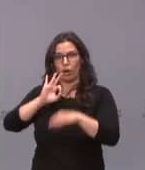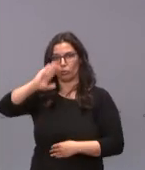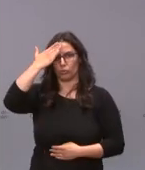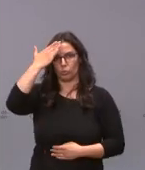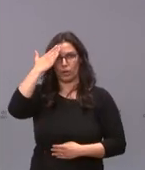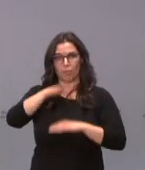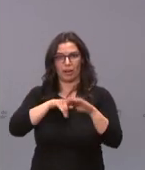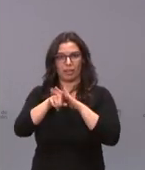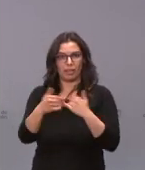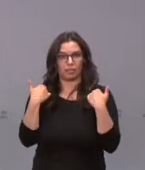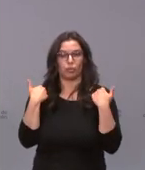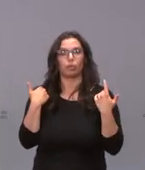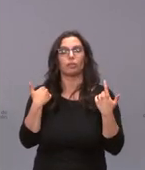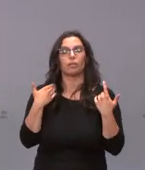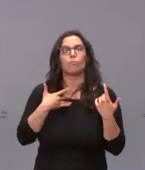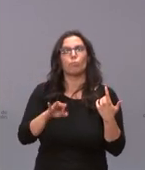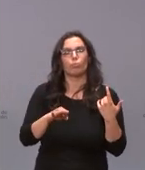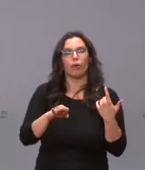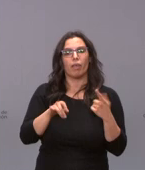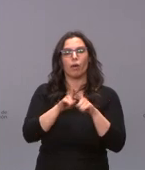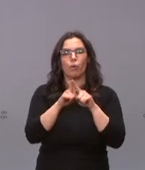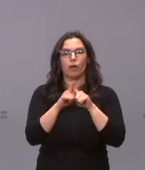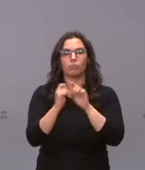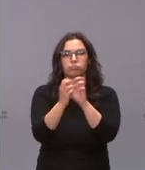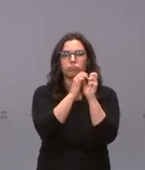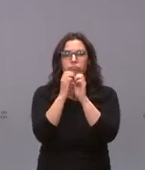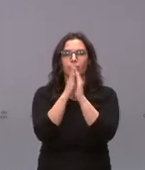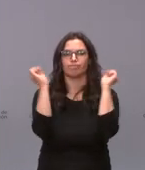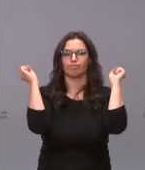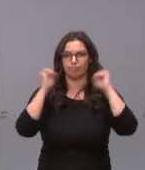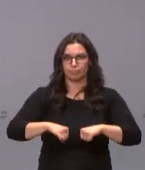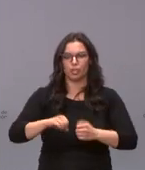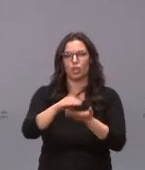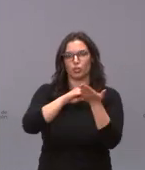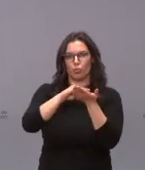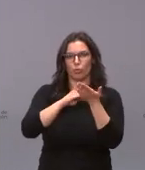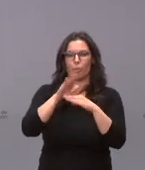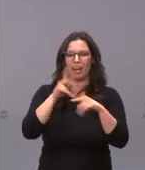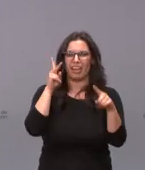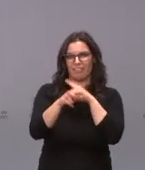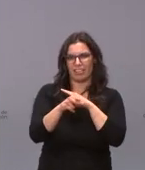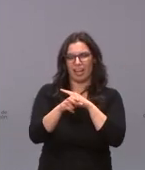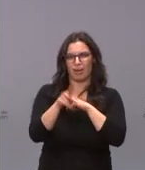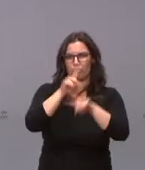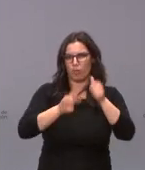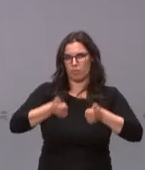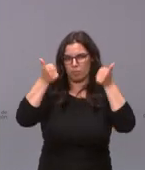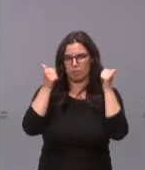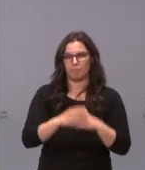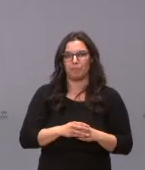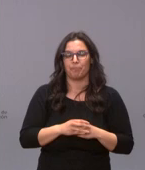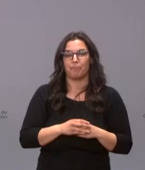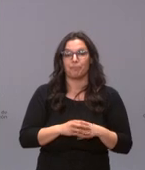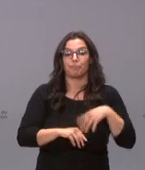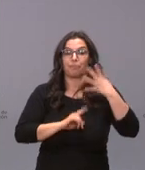de gestión para poder consensuar una solución entre las partes que pueda evitar mayores dificultades jurídicas. La última